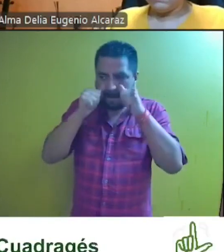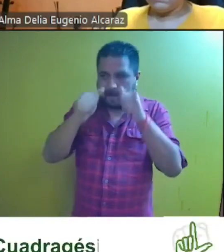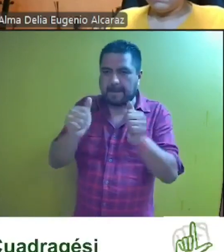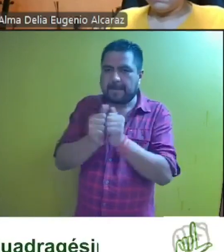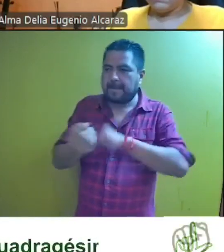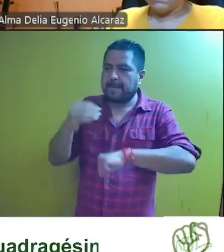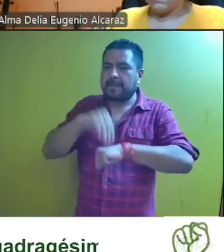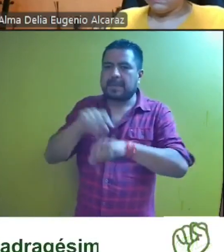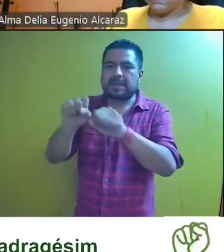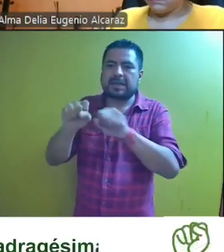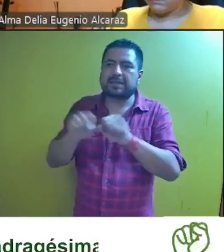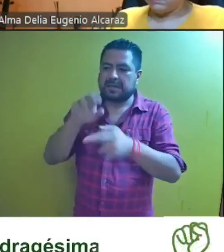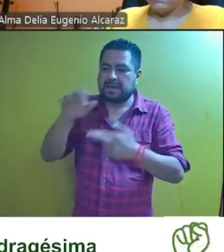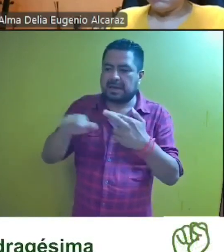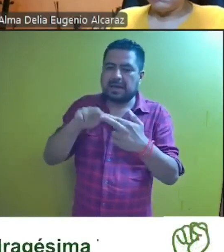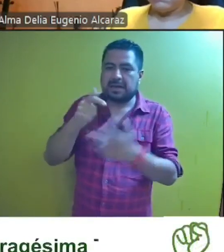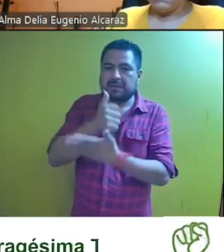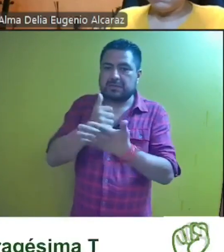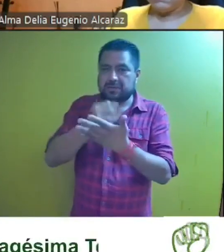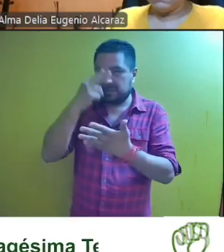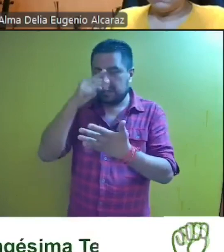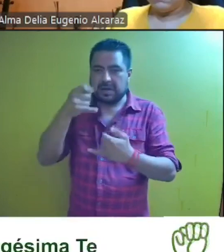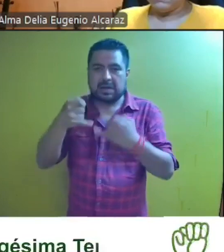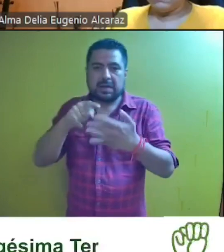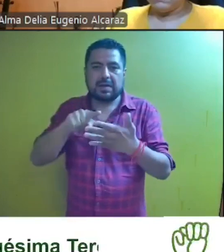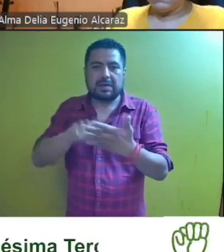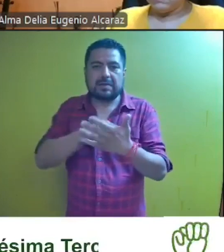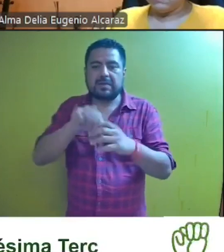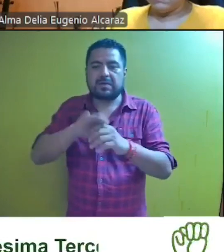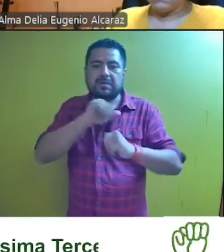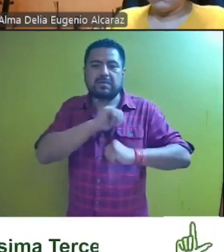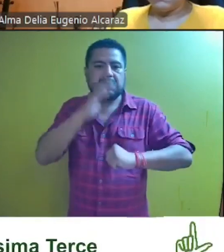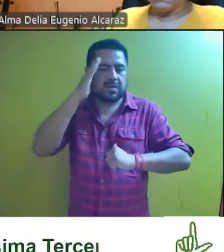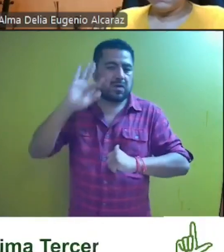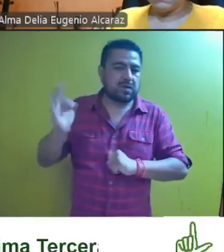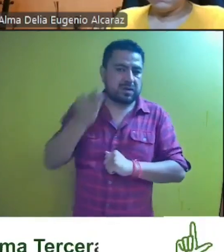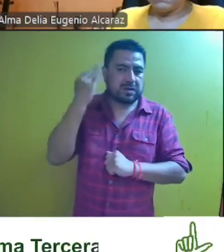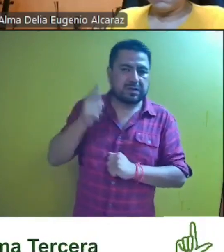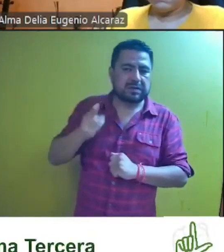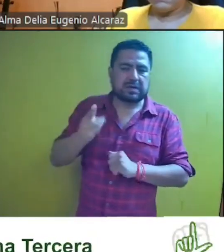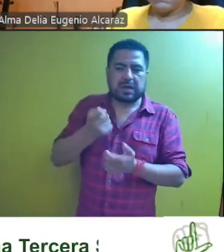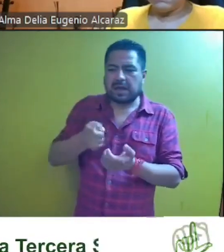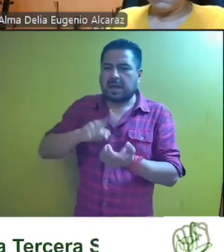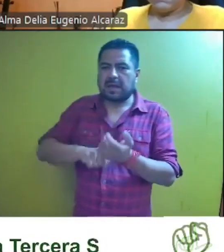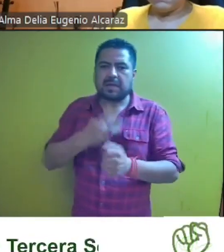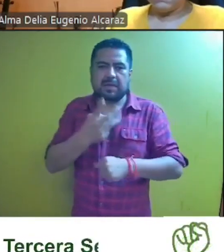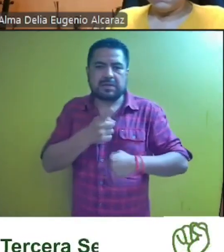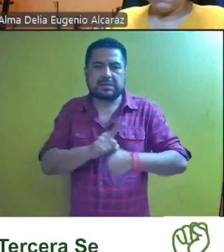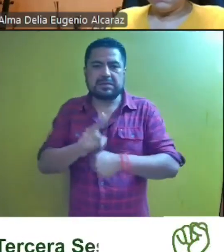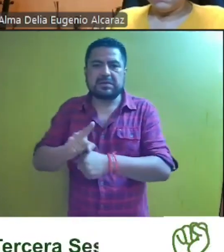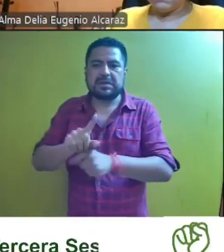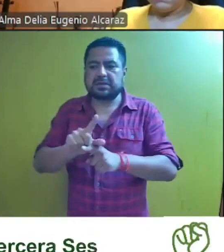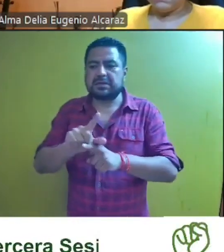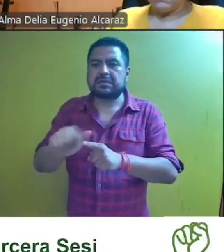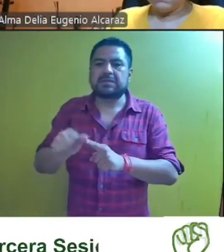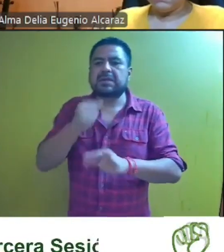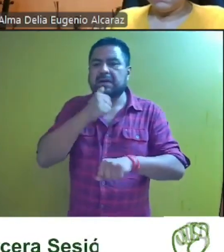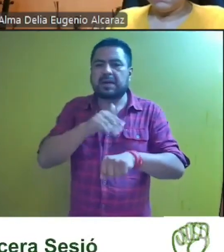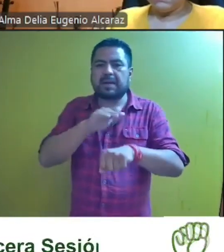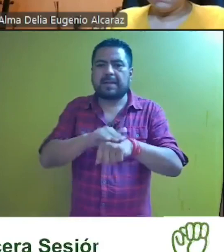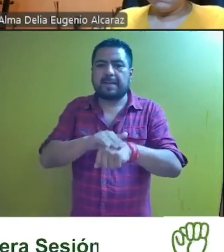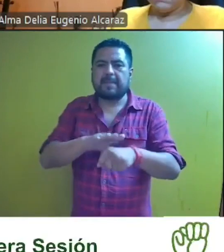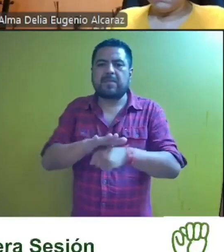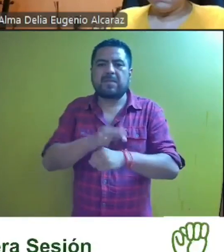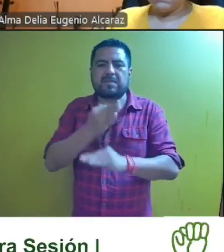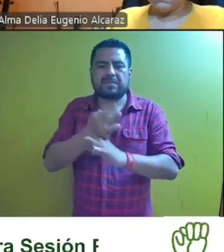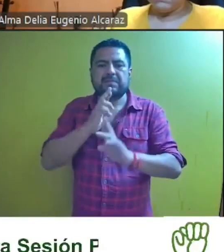ejecutoria de sala regional ciudad de méxico del tribunal electoral del poder judicial de la federación dentro de los tres días hábiles siguientes a la notificación de la